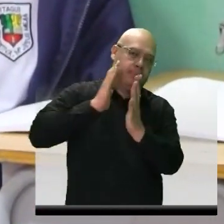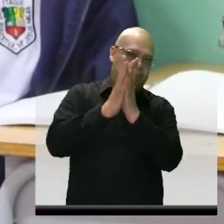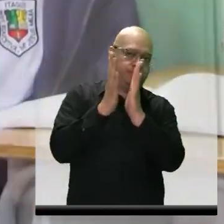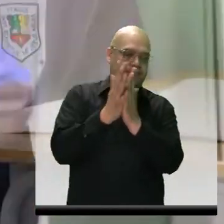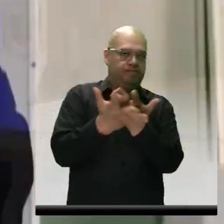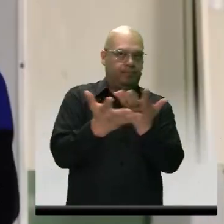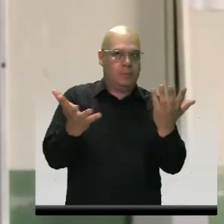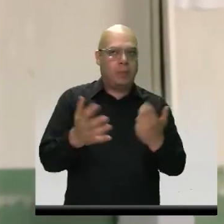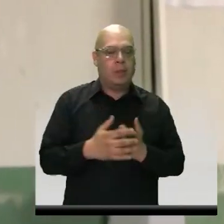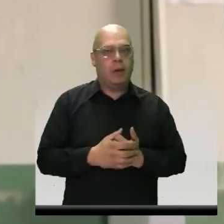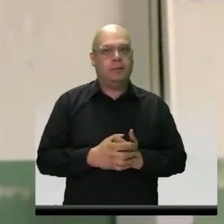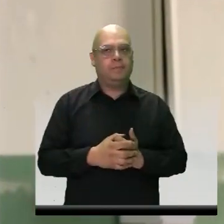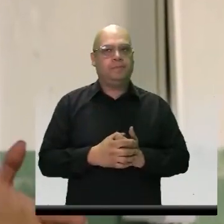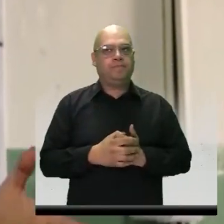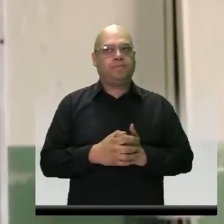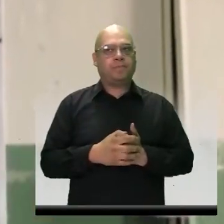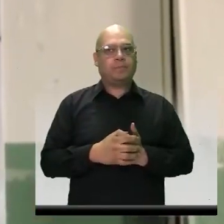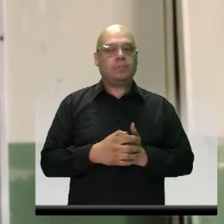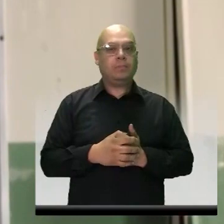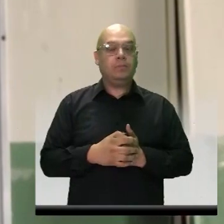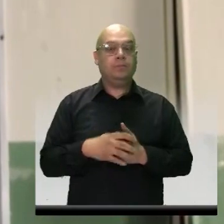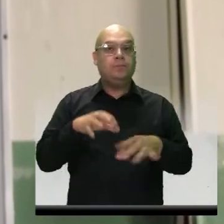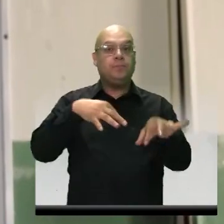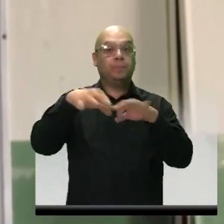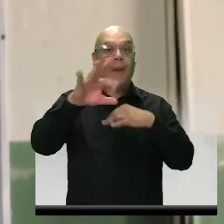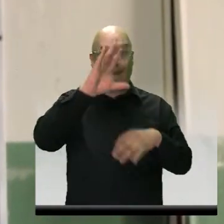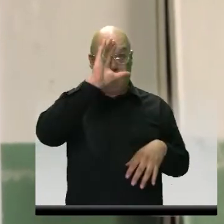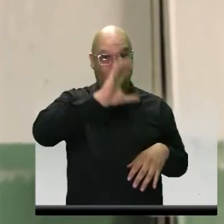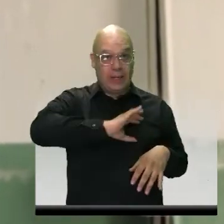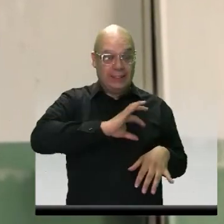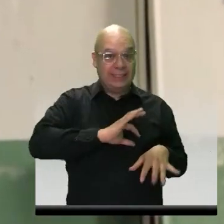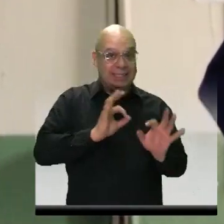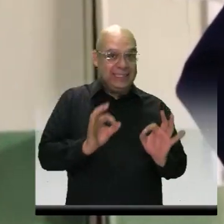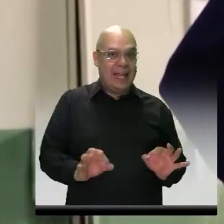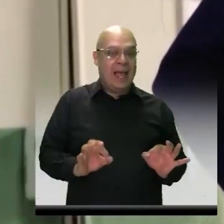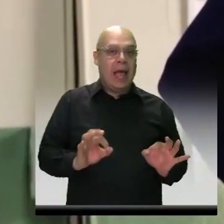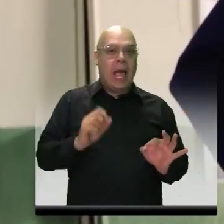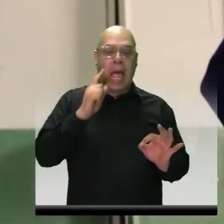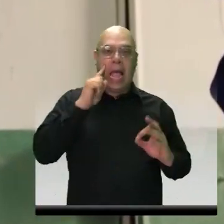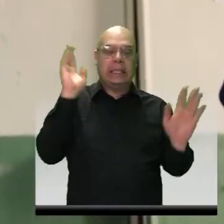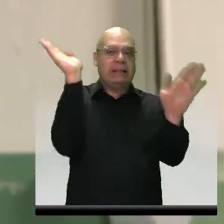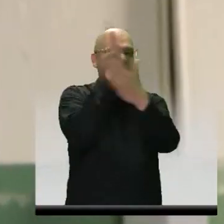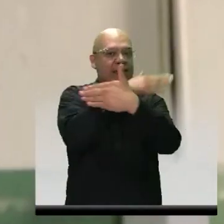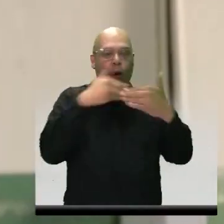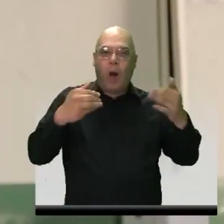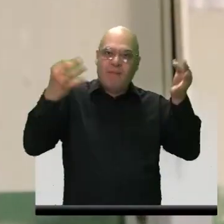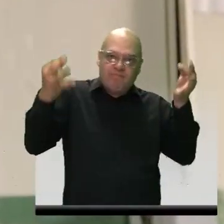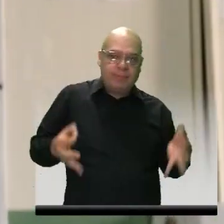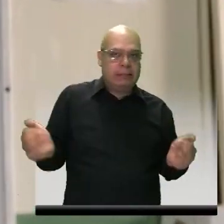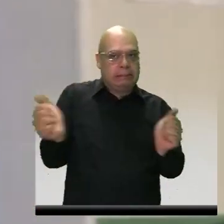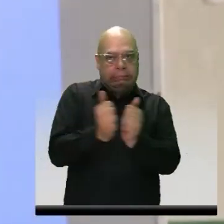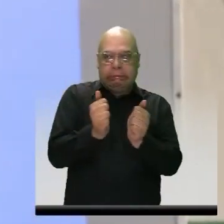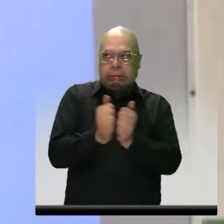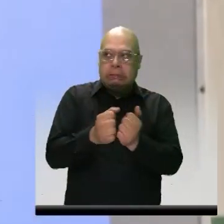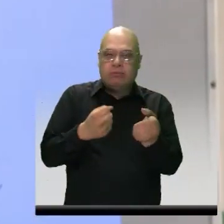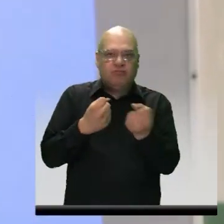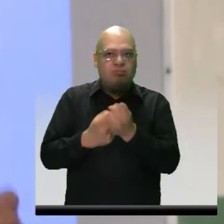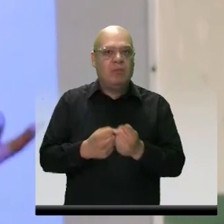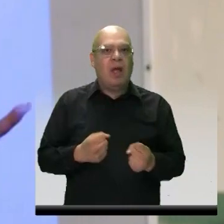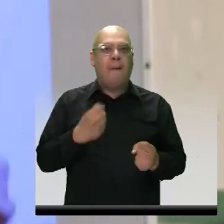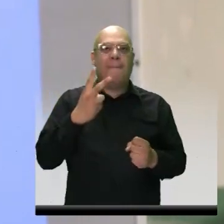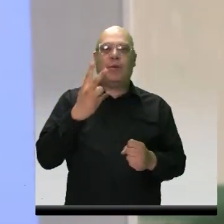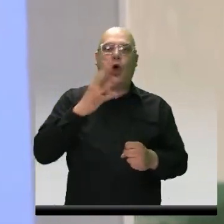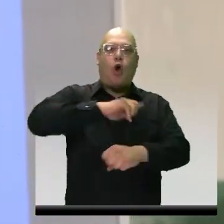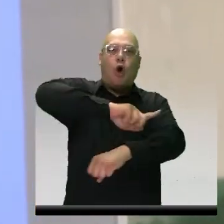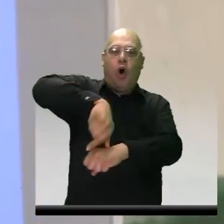Muchachos, esa es la invitación que la Policía Nacional siempre está 24-7 para ustedes. Estamos las 24 horas del día,